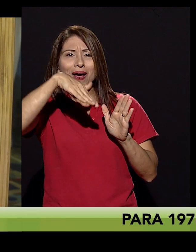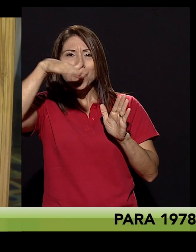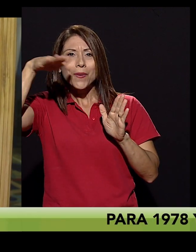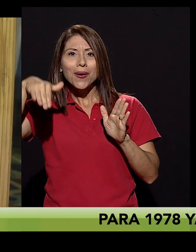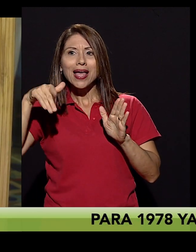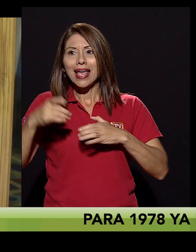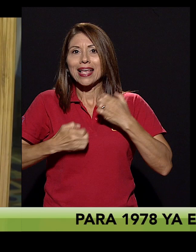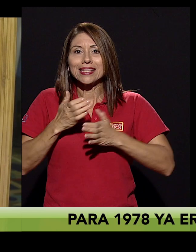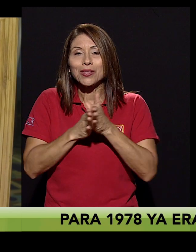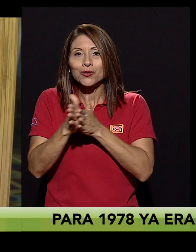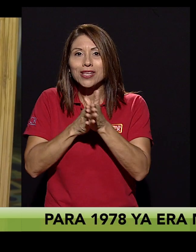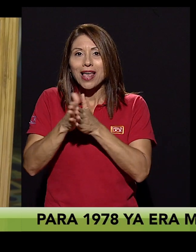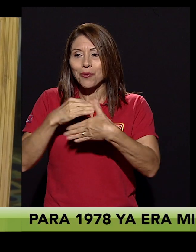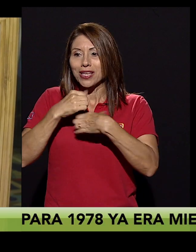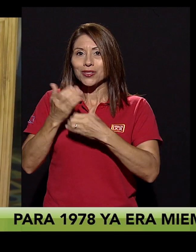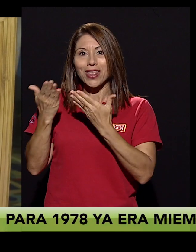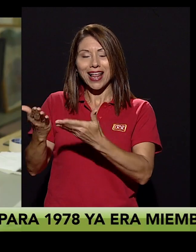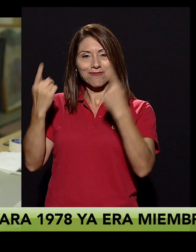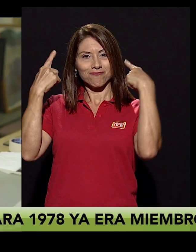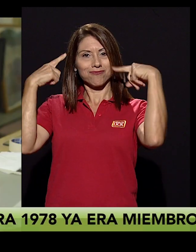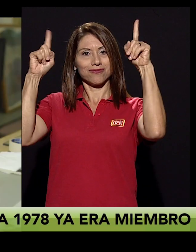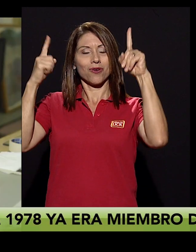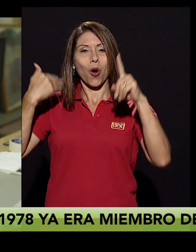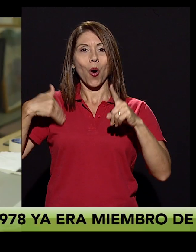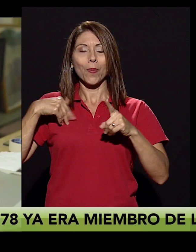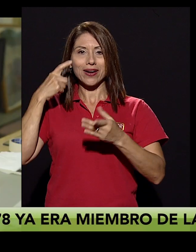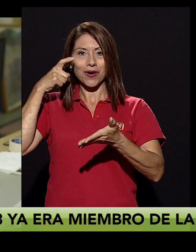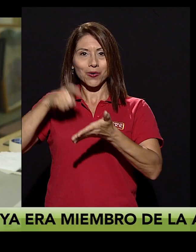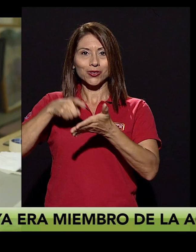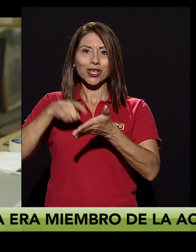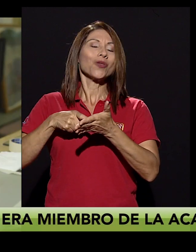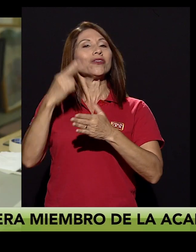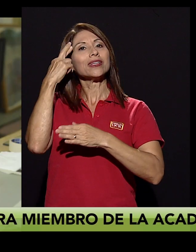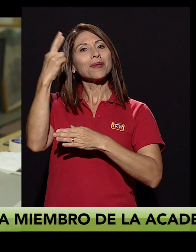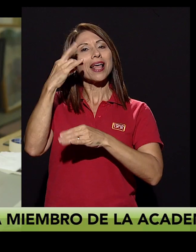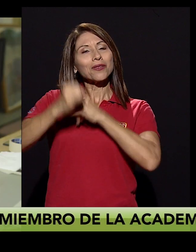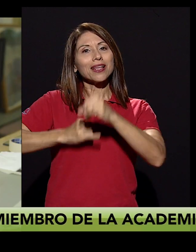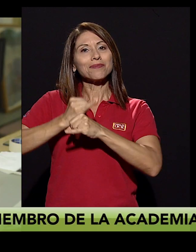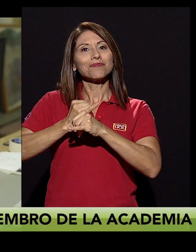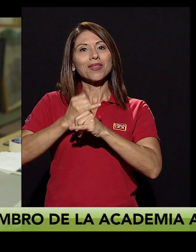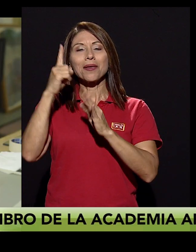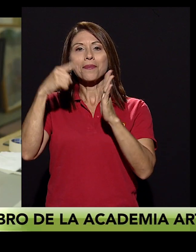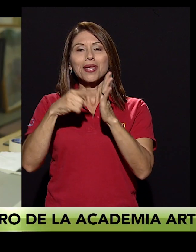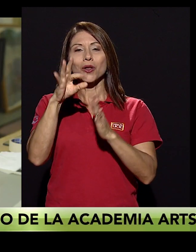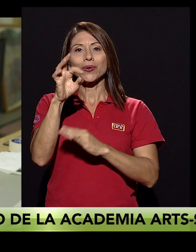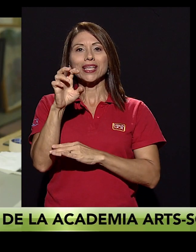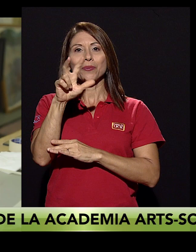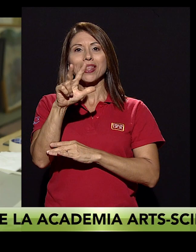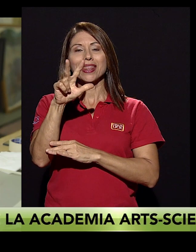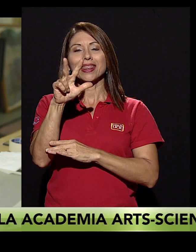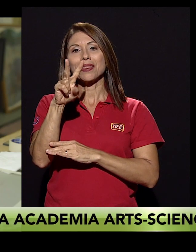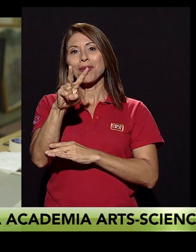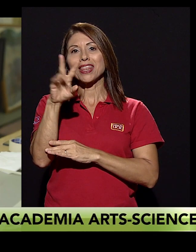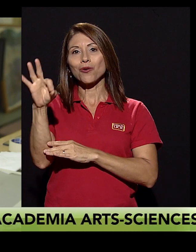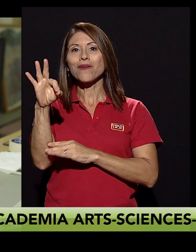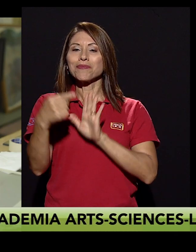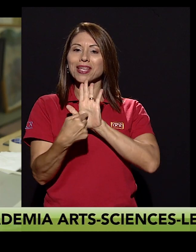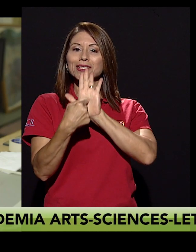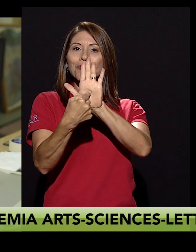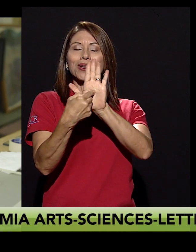Desde pequeño pintaba las paredes de su cuarto y este entusiasmo fue el responsable de hacerlo un nombre conocido y respetado